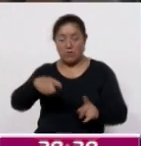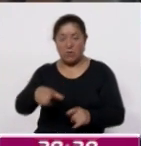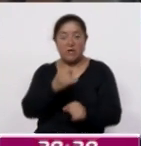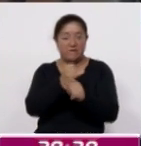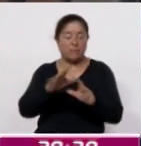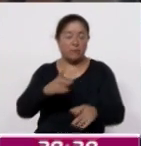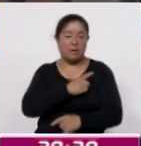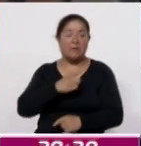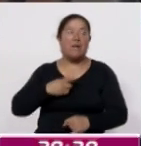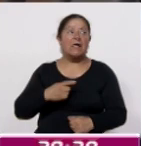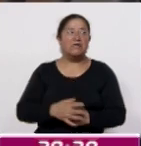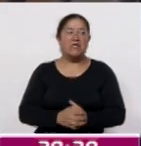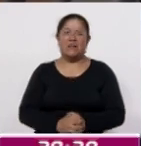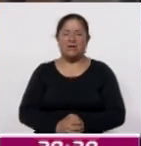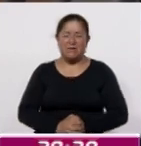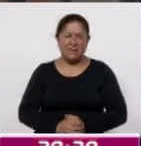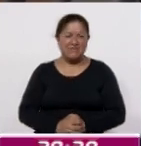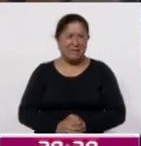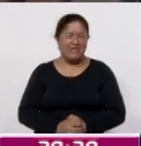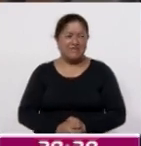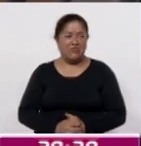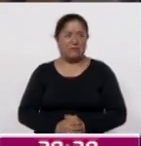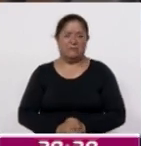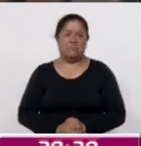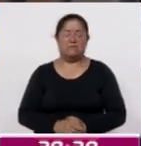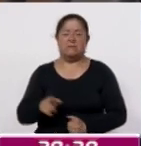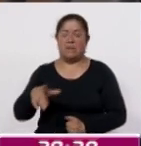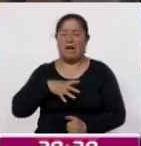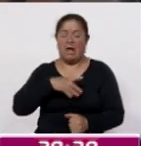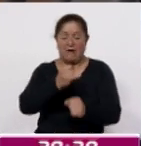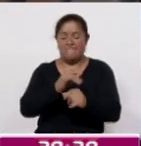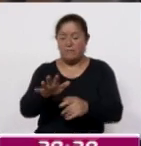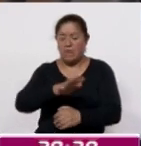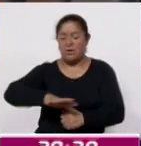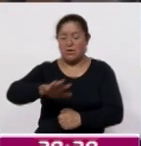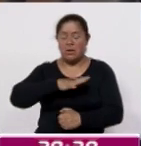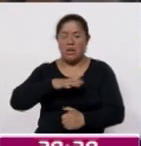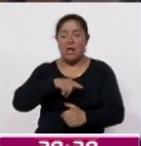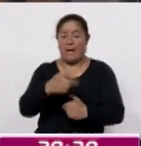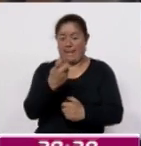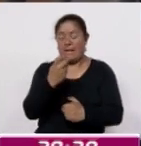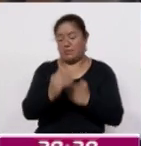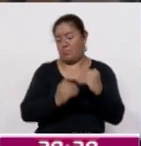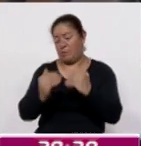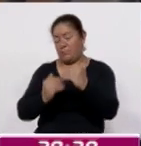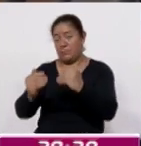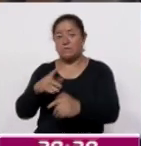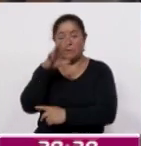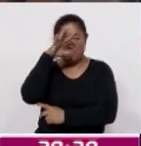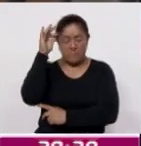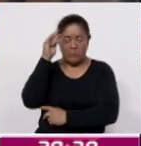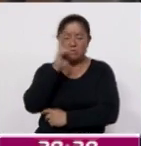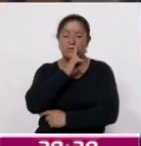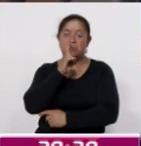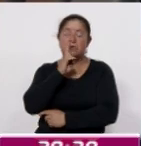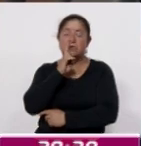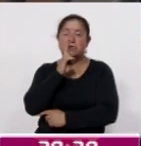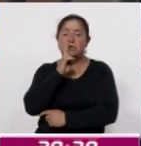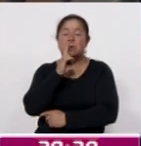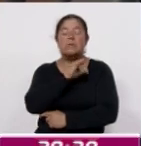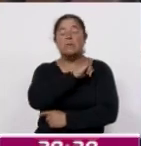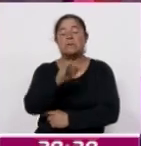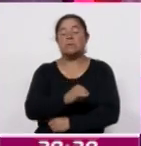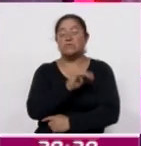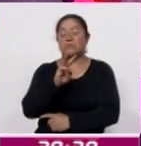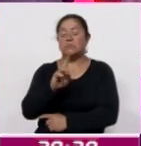informar al Tribunal Electoral de Tlaxcala dentro de los tres días hábiles siguientes a que esto ocurra. Para Corazín Noticias, Jesús Valdés,